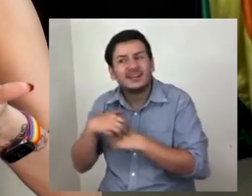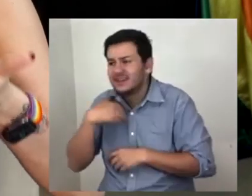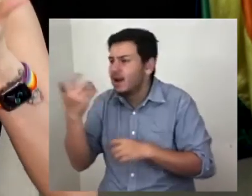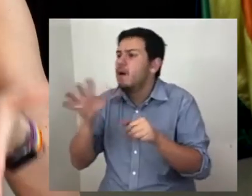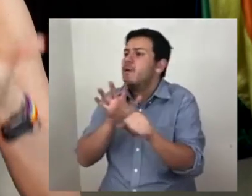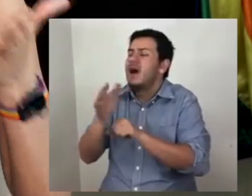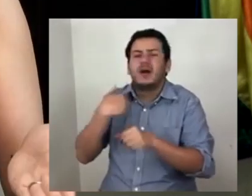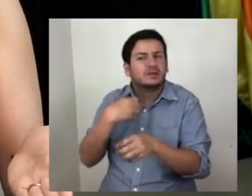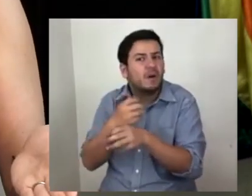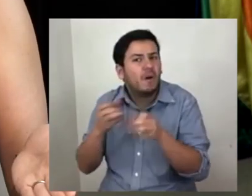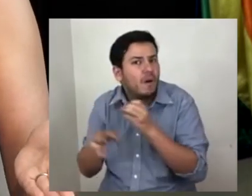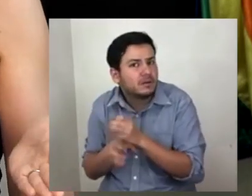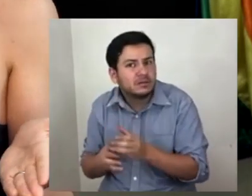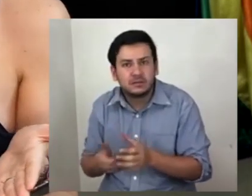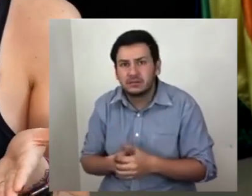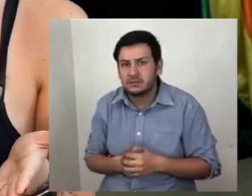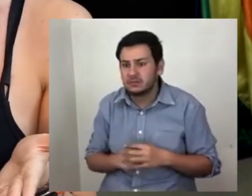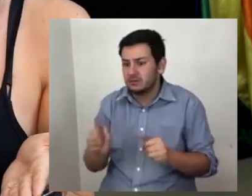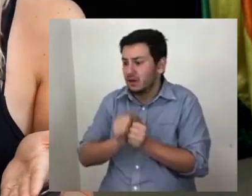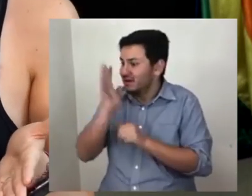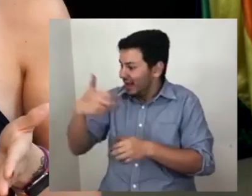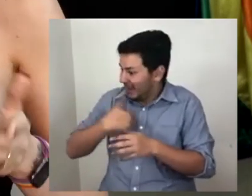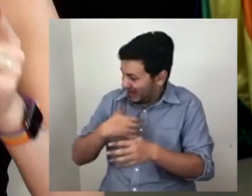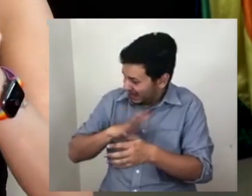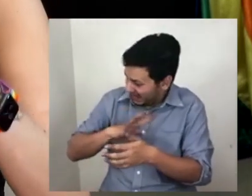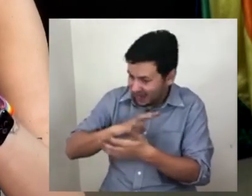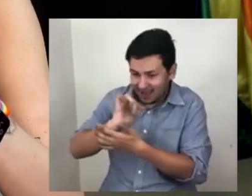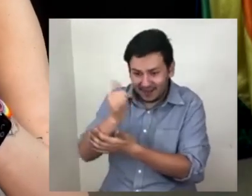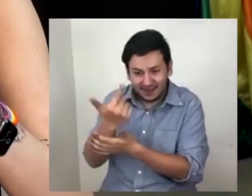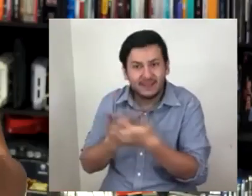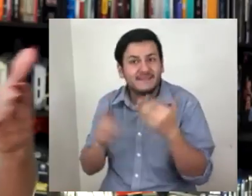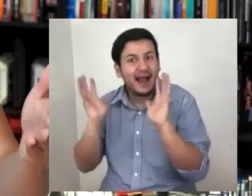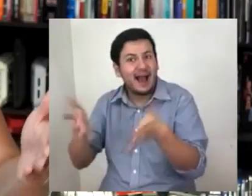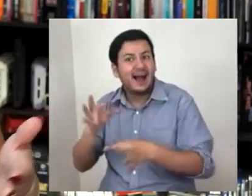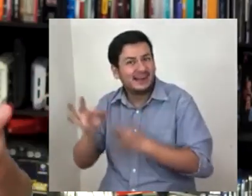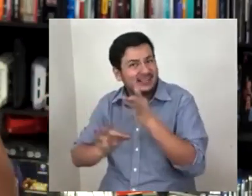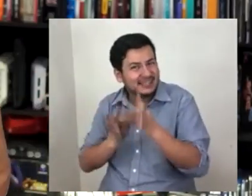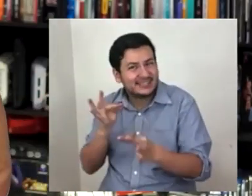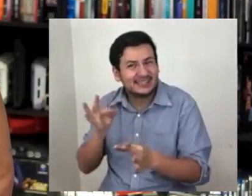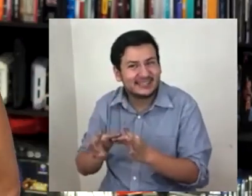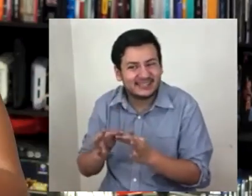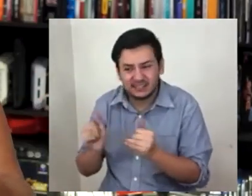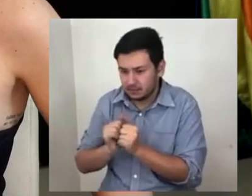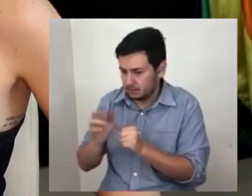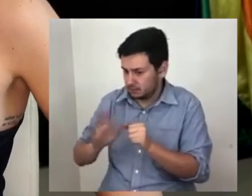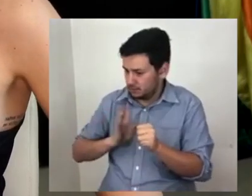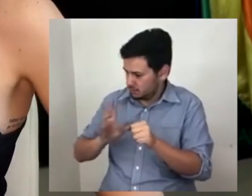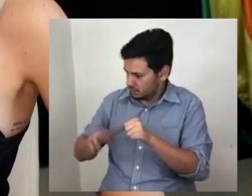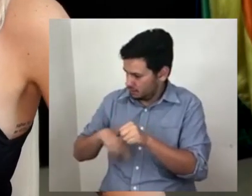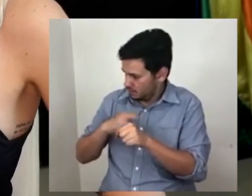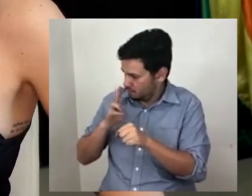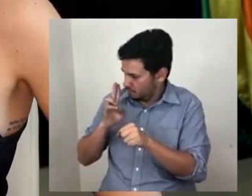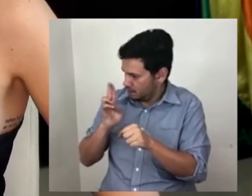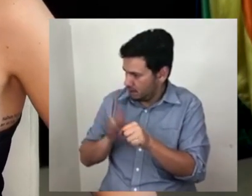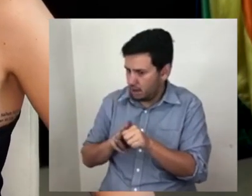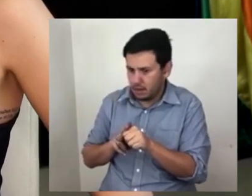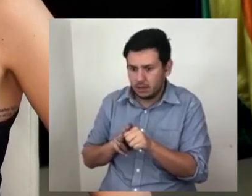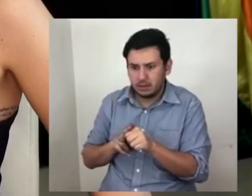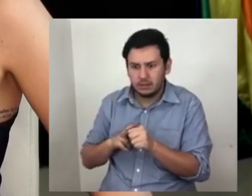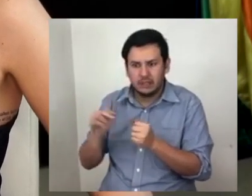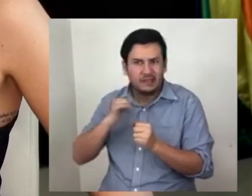de cosas que tengo que hacer. O sea, no he hecho las cosas todavía, pero ya hice la lista. Entonces hice algo, no? Esa normalidad,